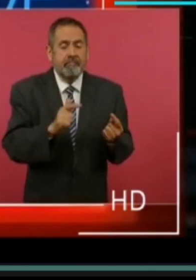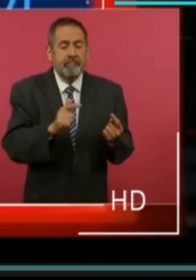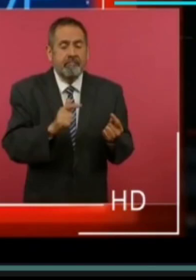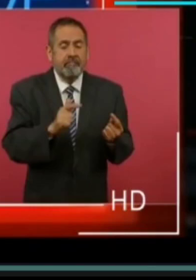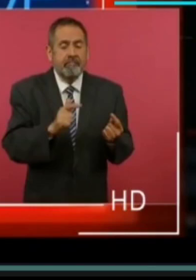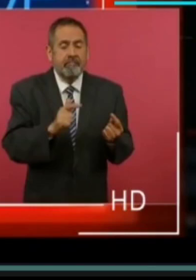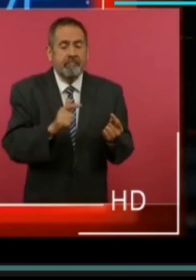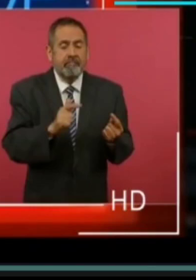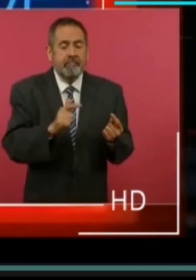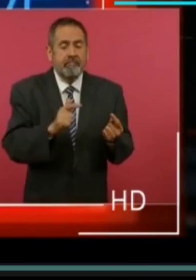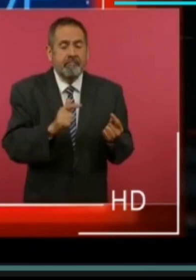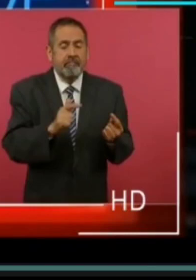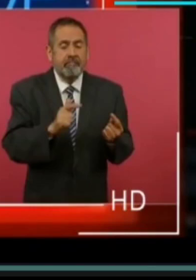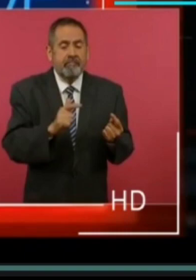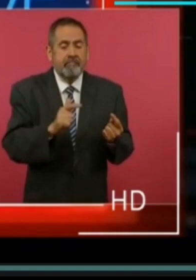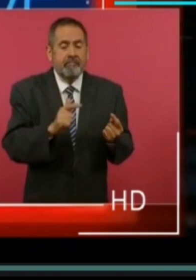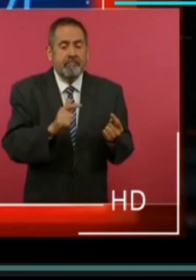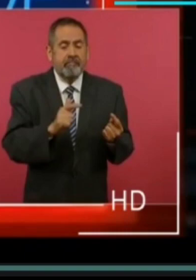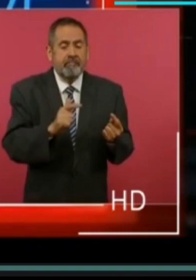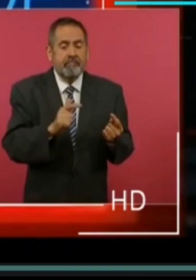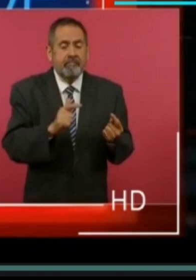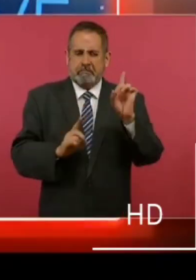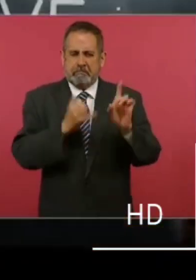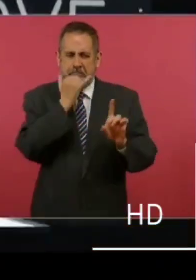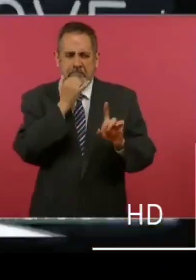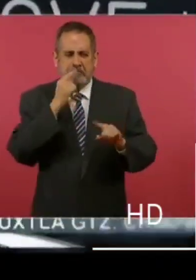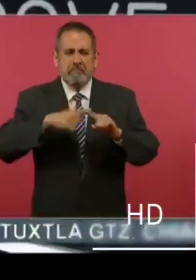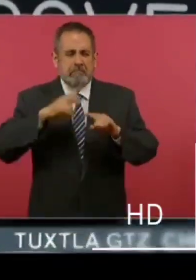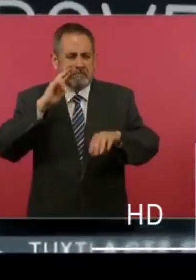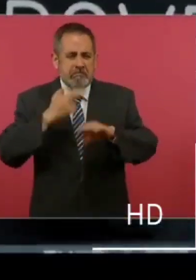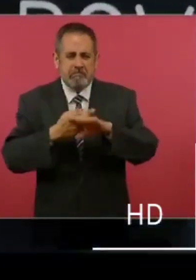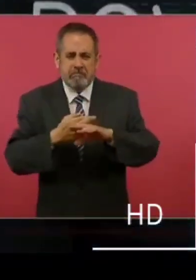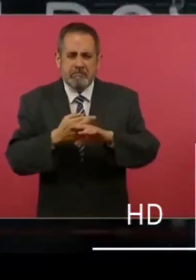porque sólo habría un responsable.